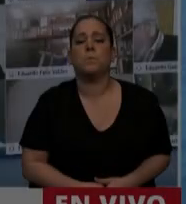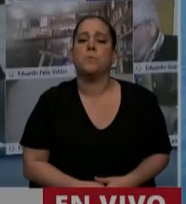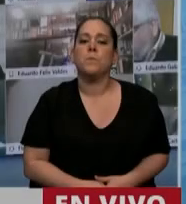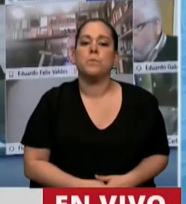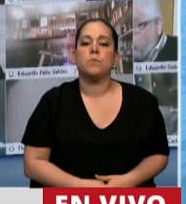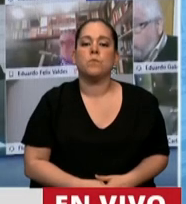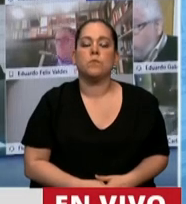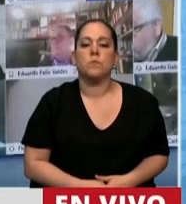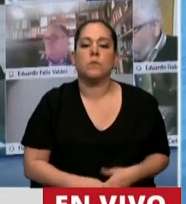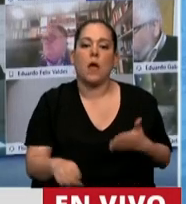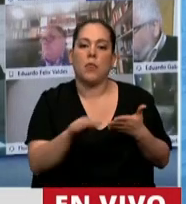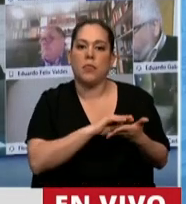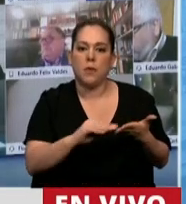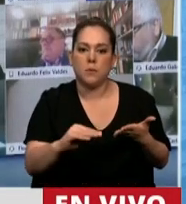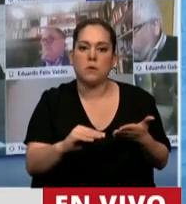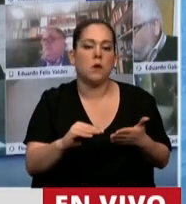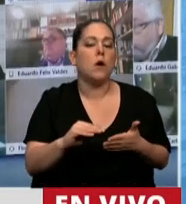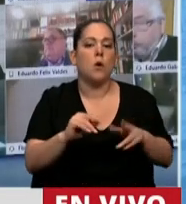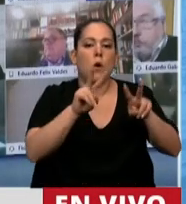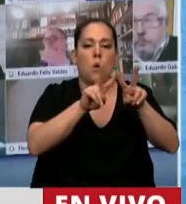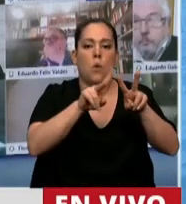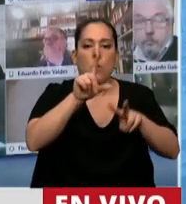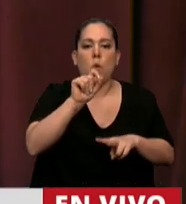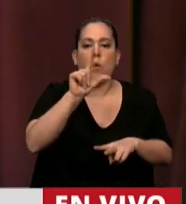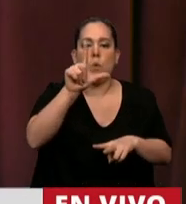Tiene la palabra el diputado Wolf Waldo.